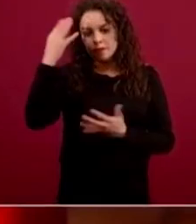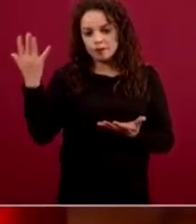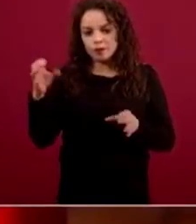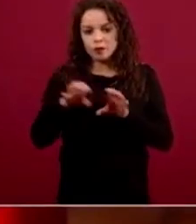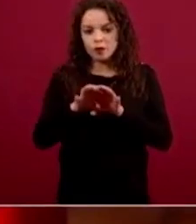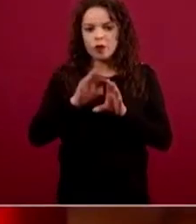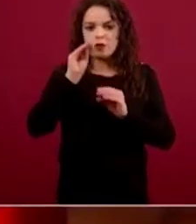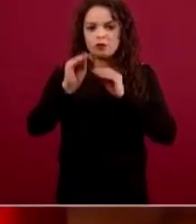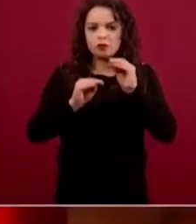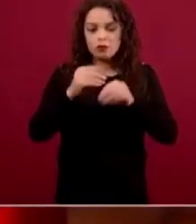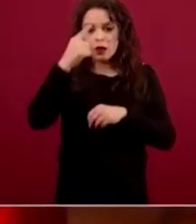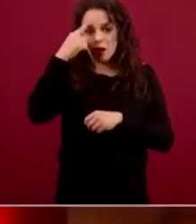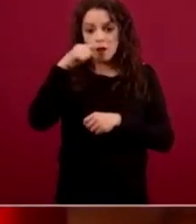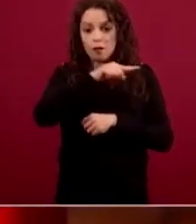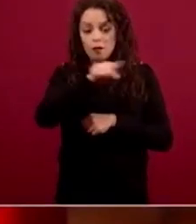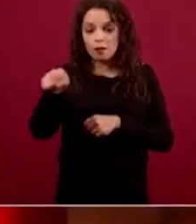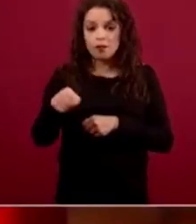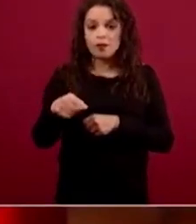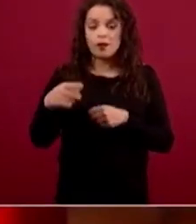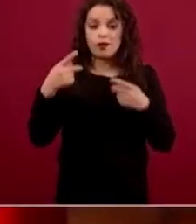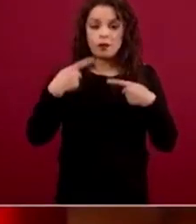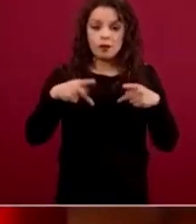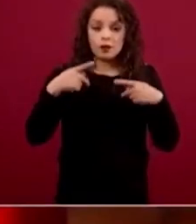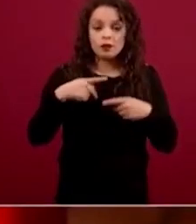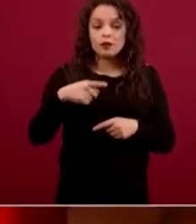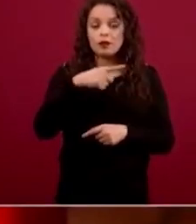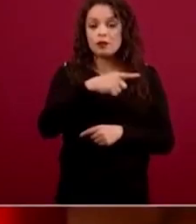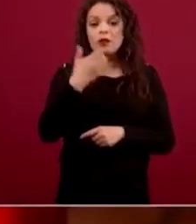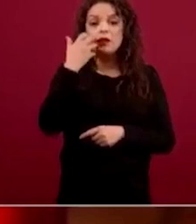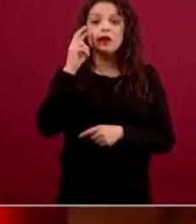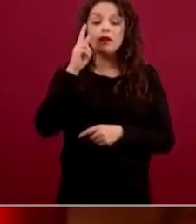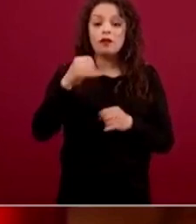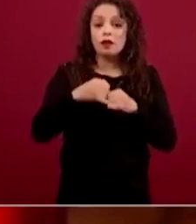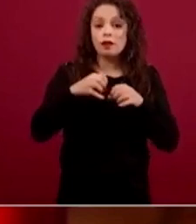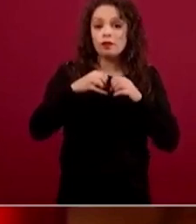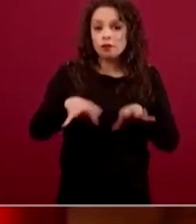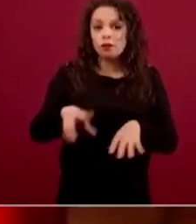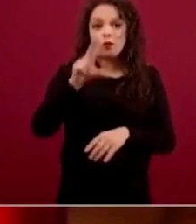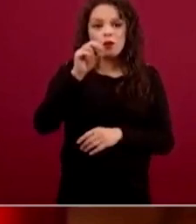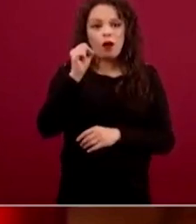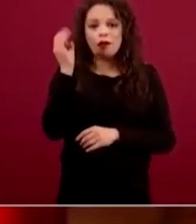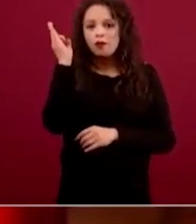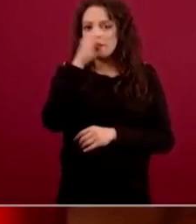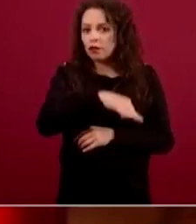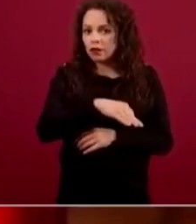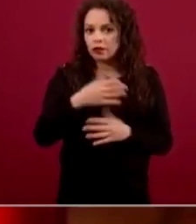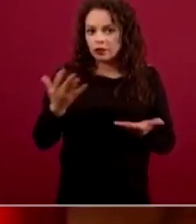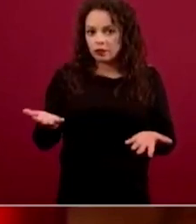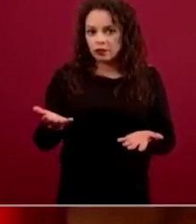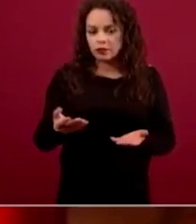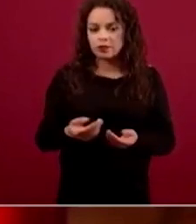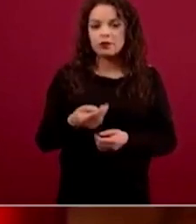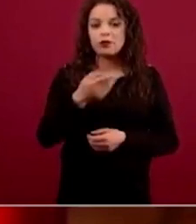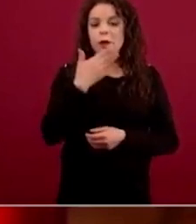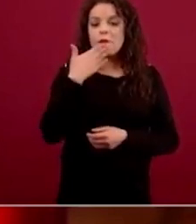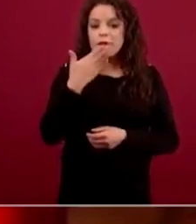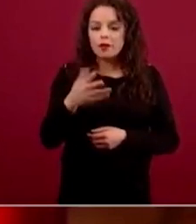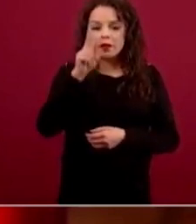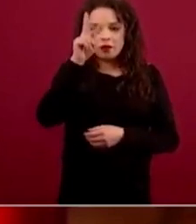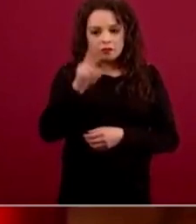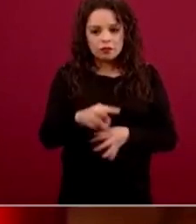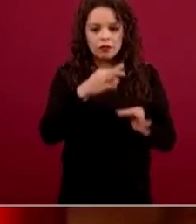para que no estén en primer lugar las noticias falsas, para que no estén en primer lugar ninguna información que no